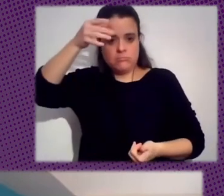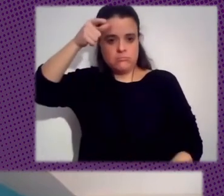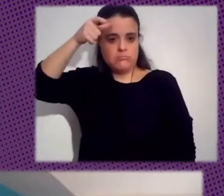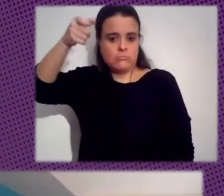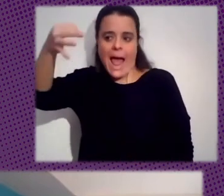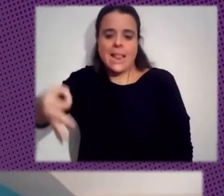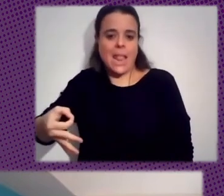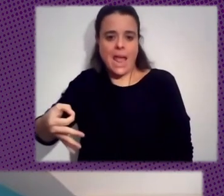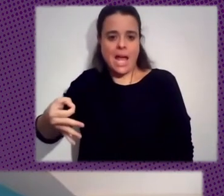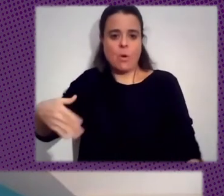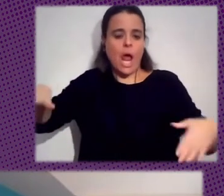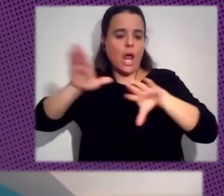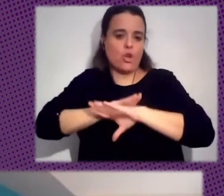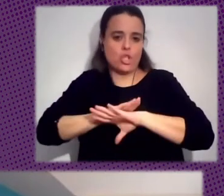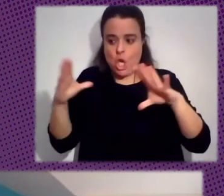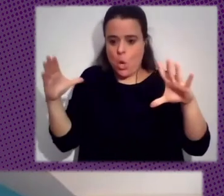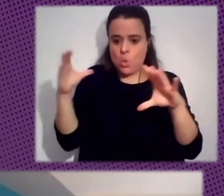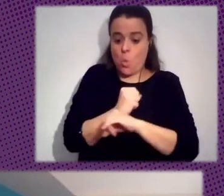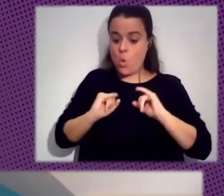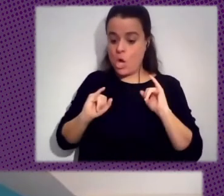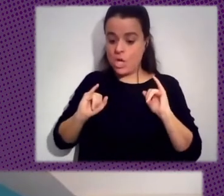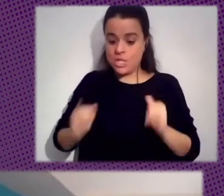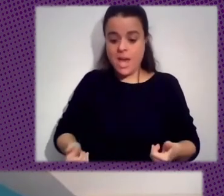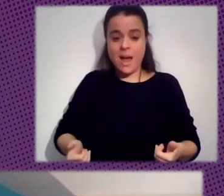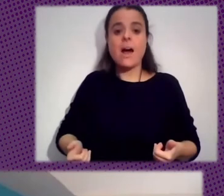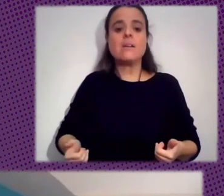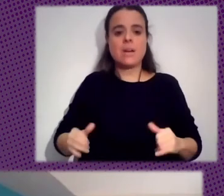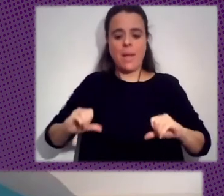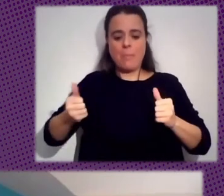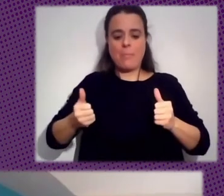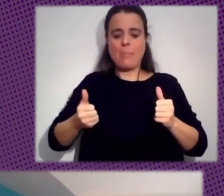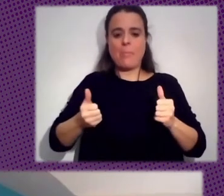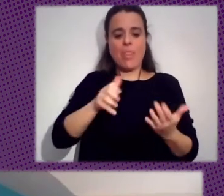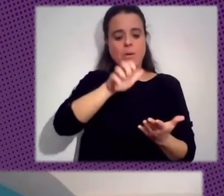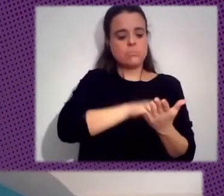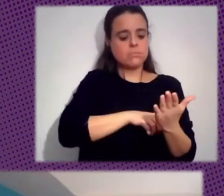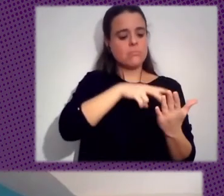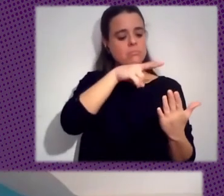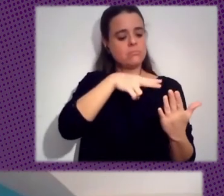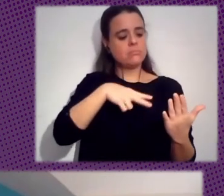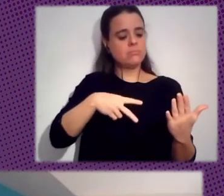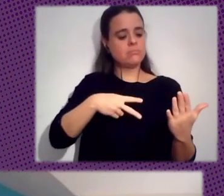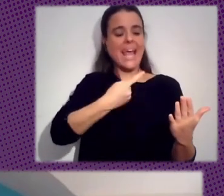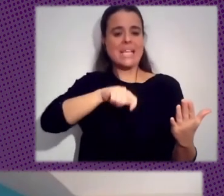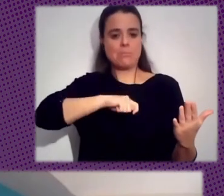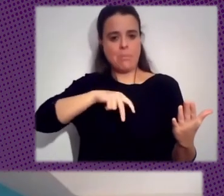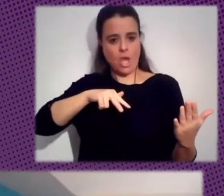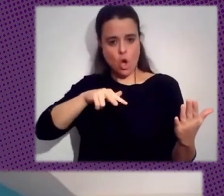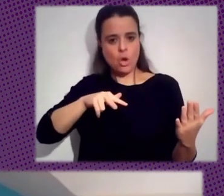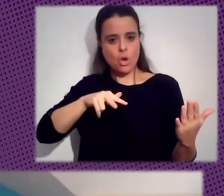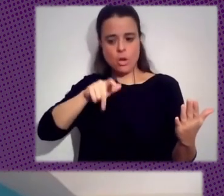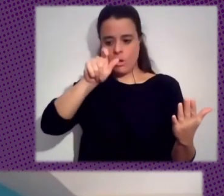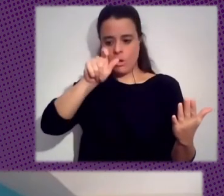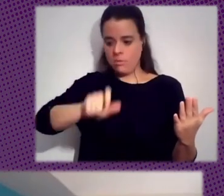Noche En La Oscuridad Y Procedían A Leer Este Documento En Español A Una Población Que Obviamente No